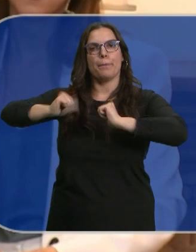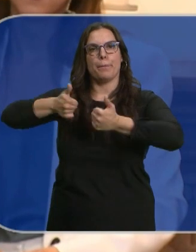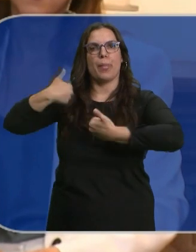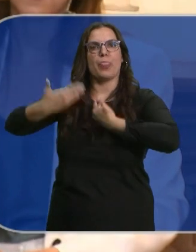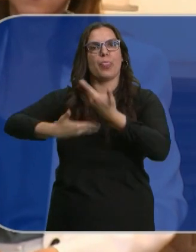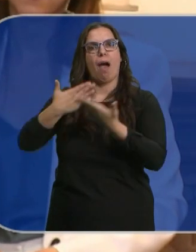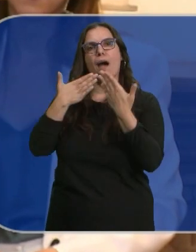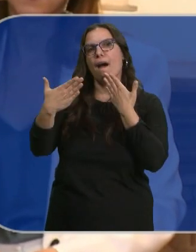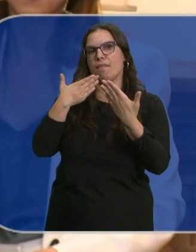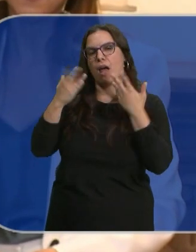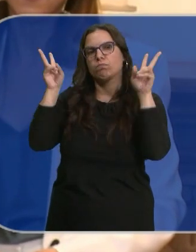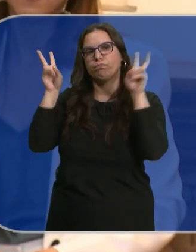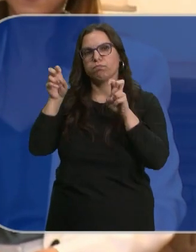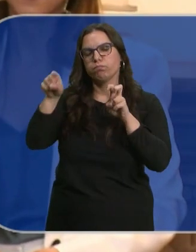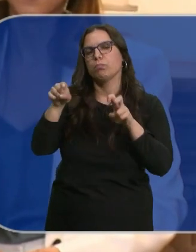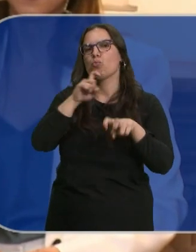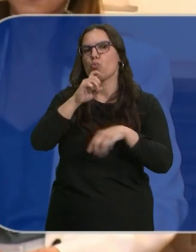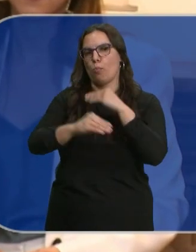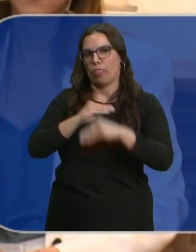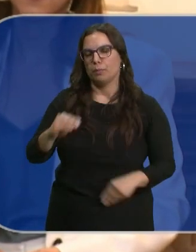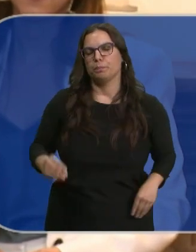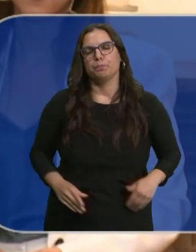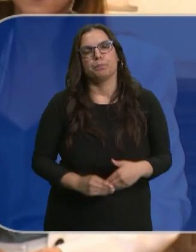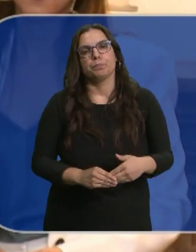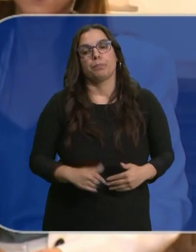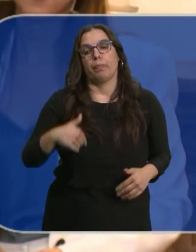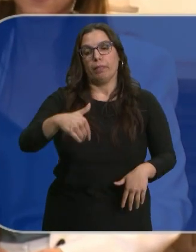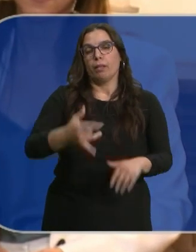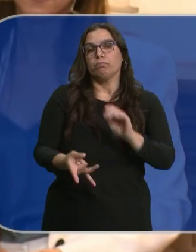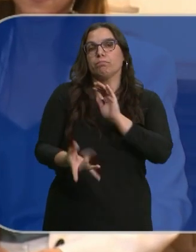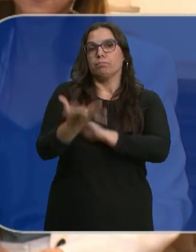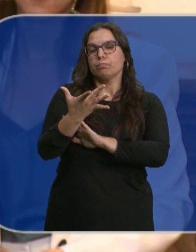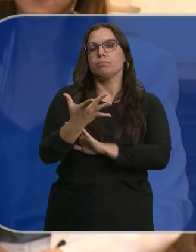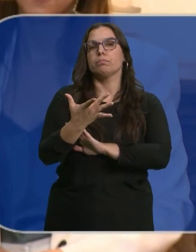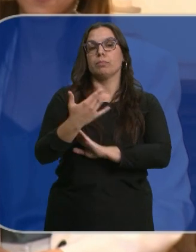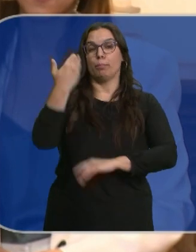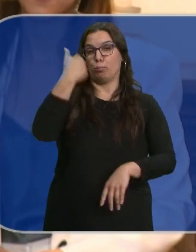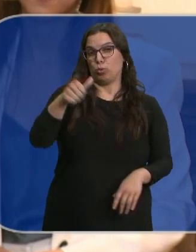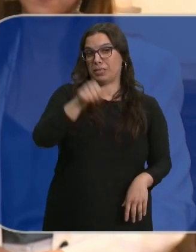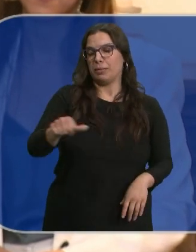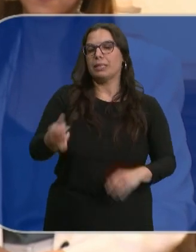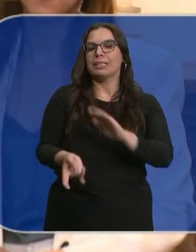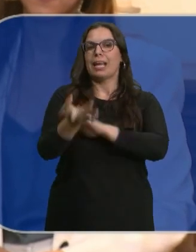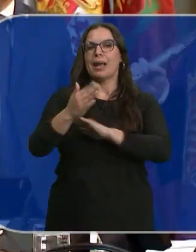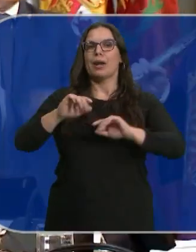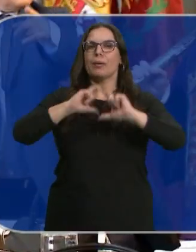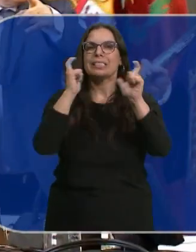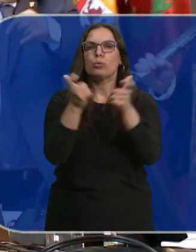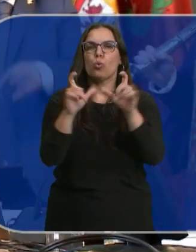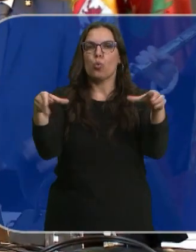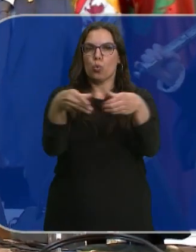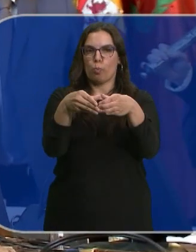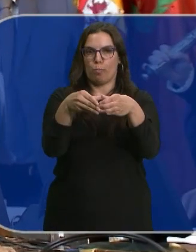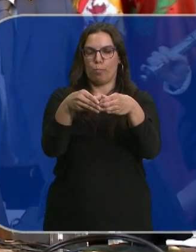a hablar del soterramiento. Vamos a constituir en las próximas semanas la mesa del soterramiento,